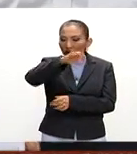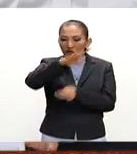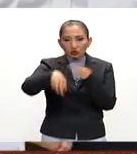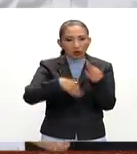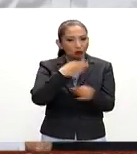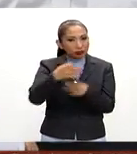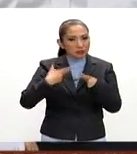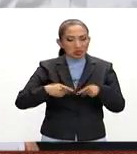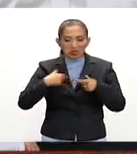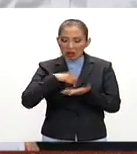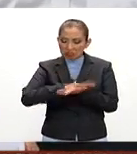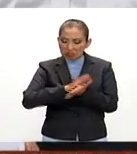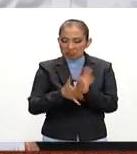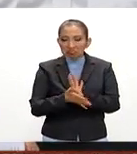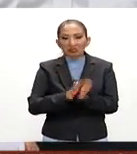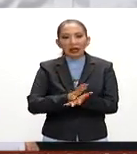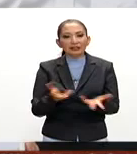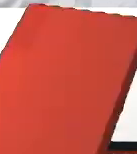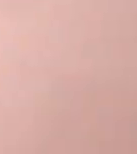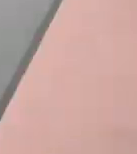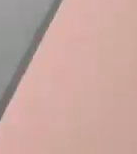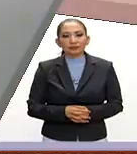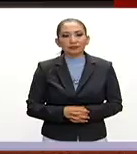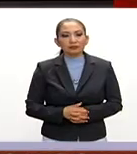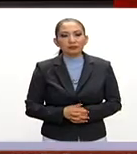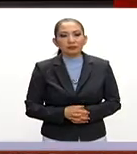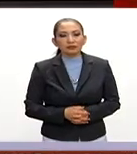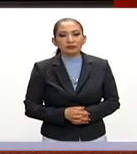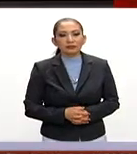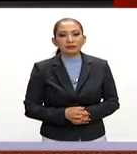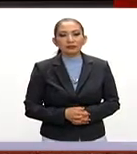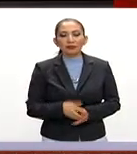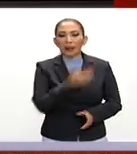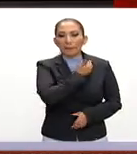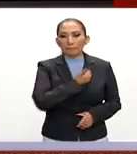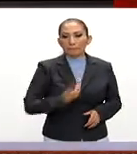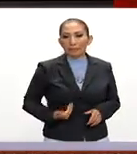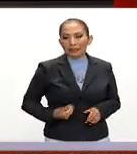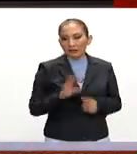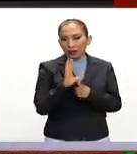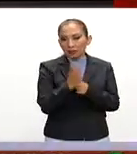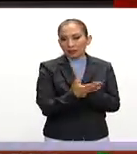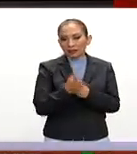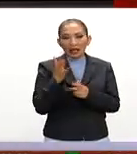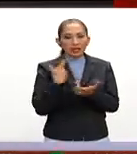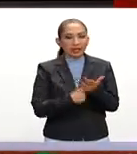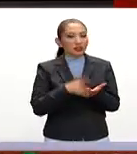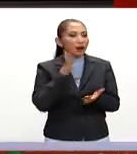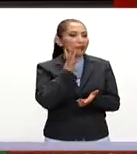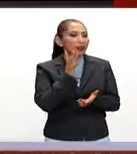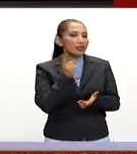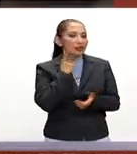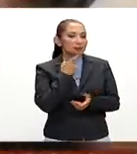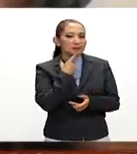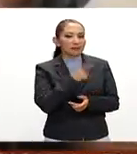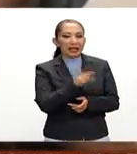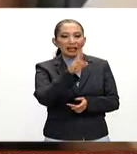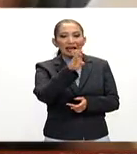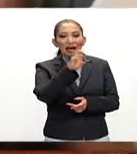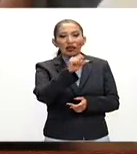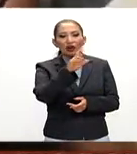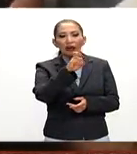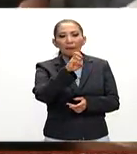estos sujetos. El presidente de la Comisión Instructora de la Cámara de Diputados, Ricardo Ramírez,